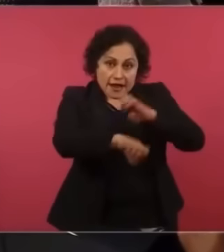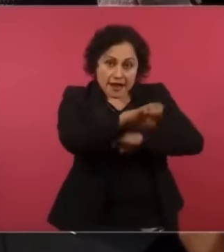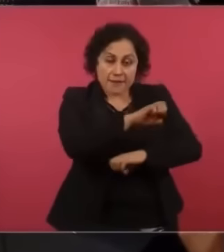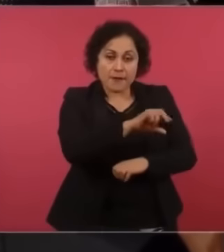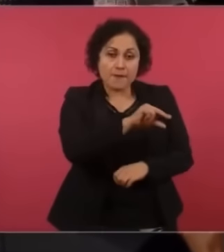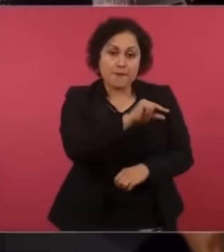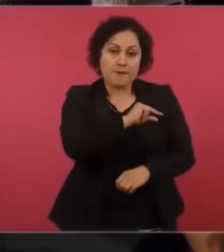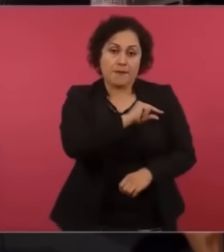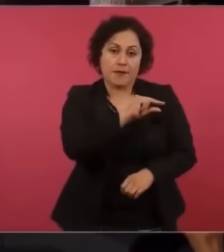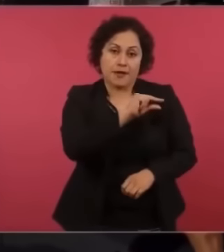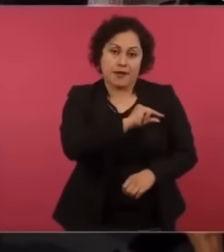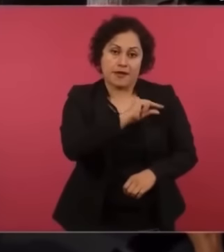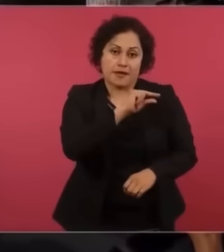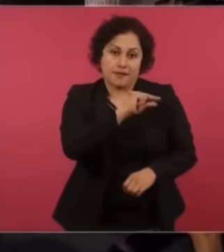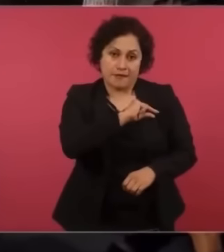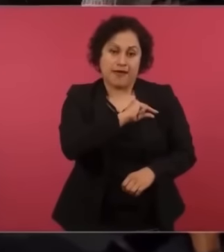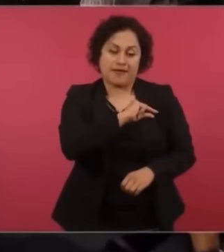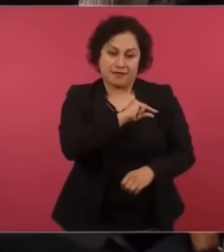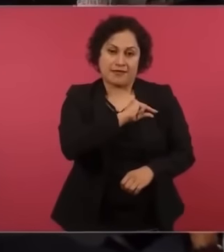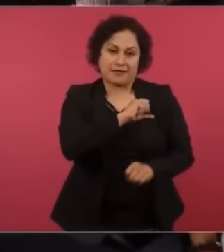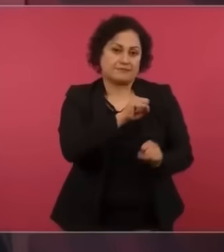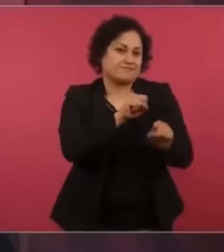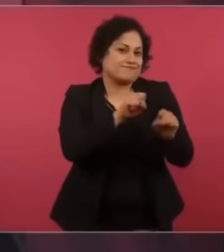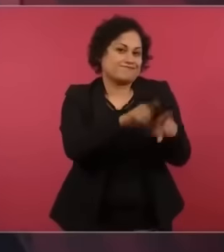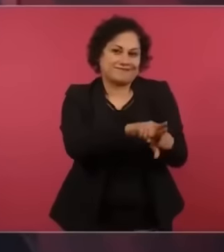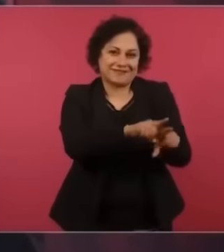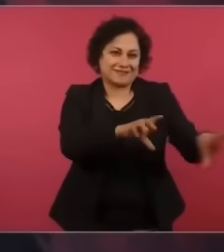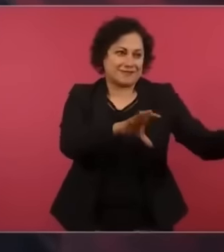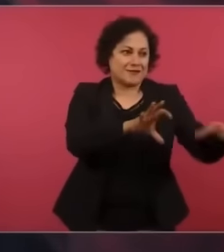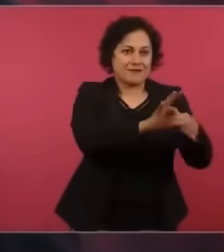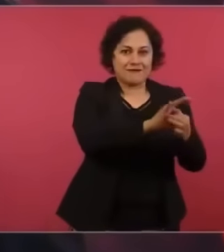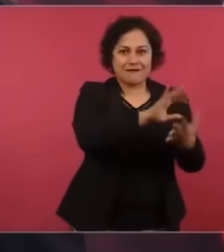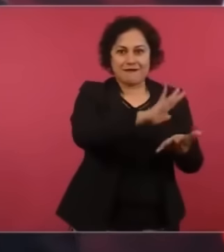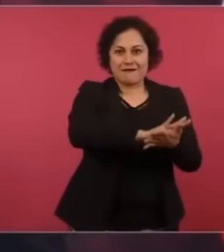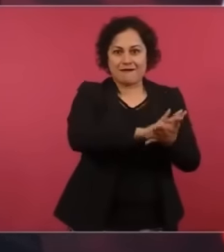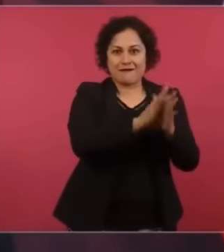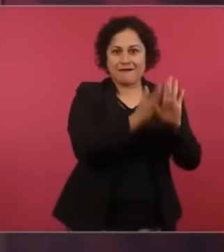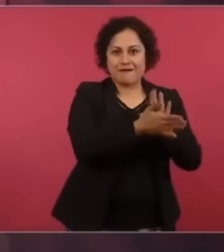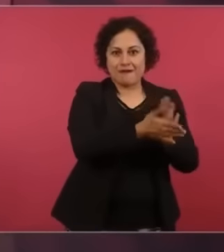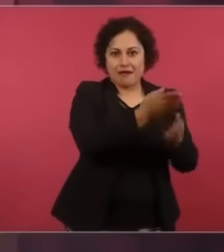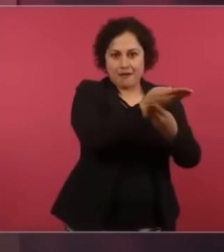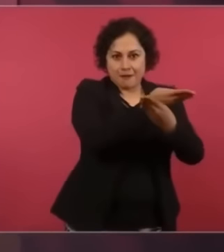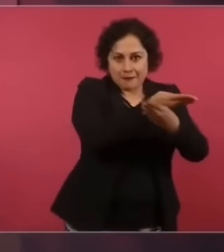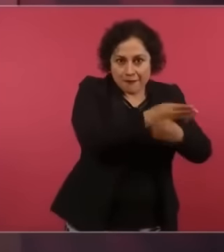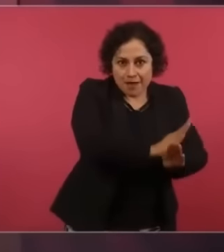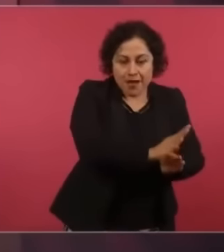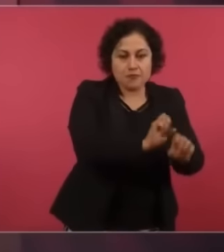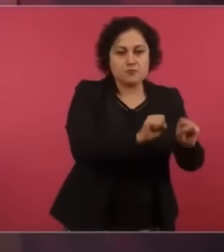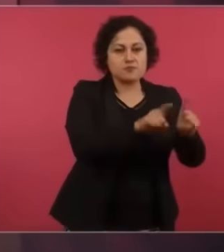vinculadas a los bancos y al sector financiero.